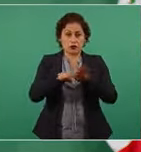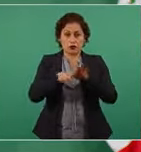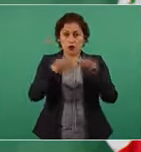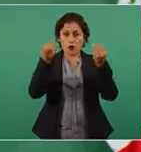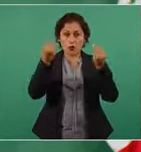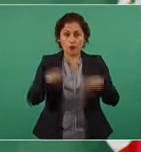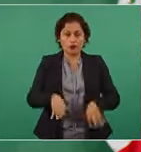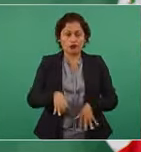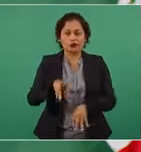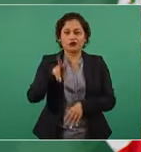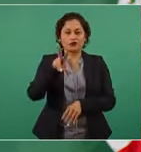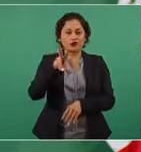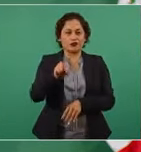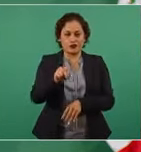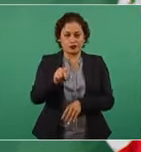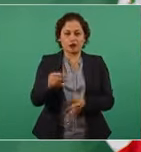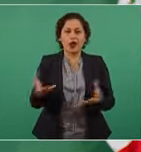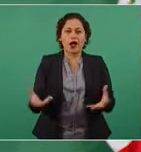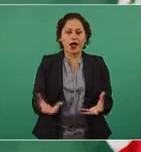se ganaron empleos.